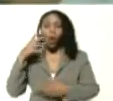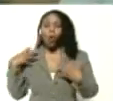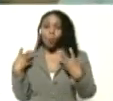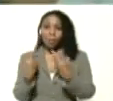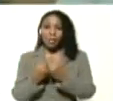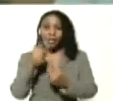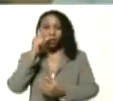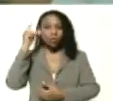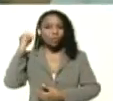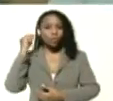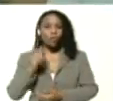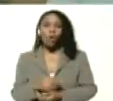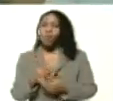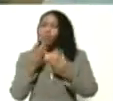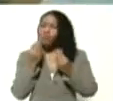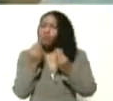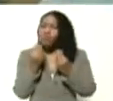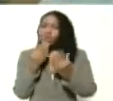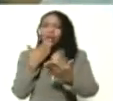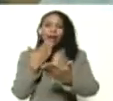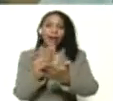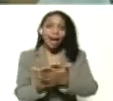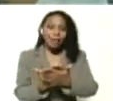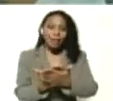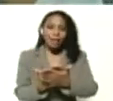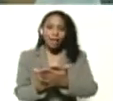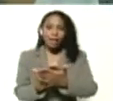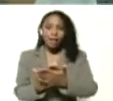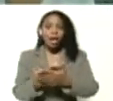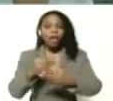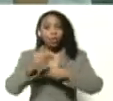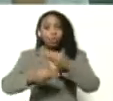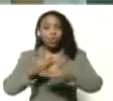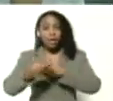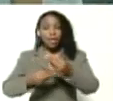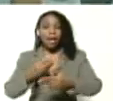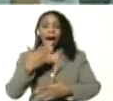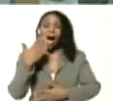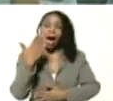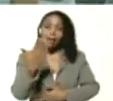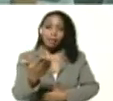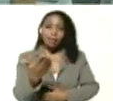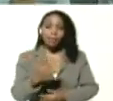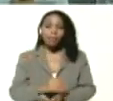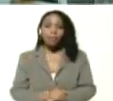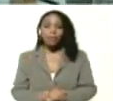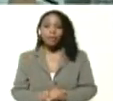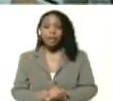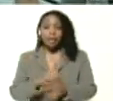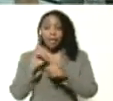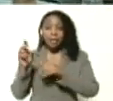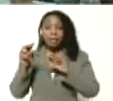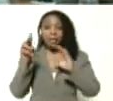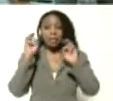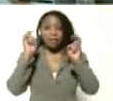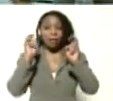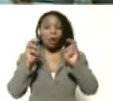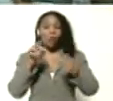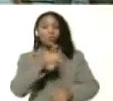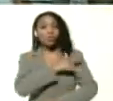compañeras, mucho agradecimiento, todo lo que ustedes hacen, precisamente, y a nivel universitario también,